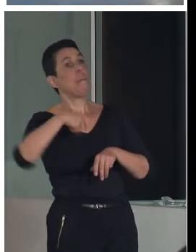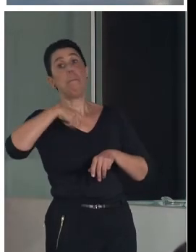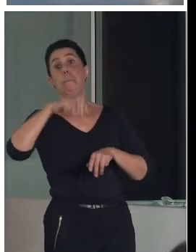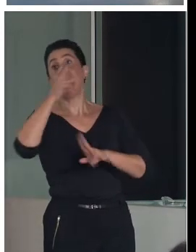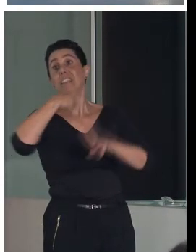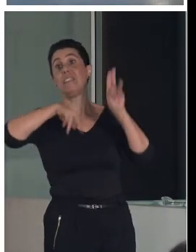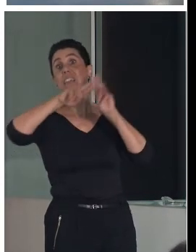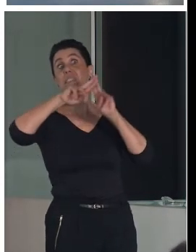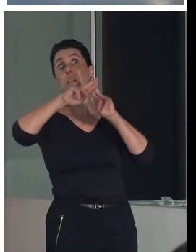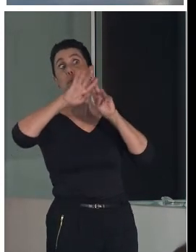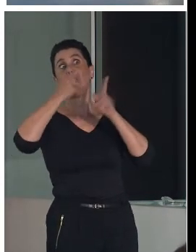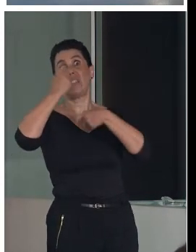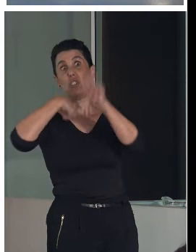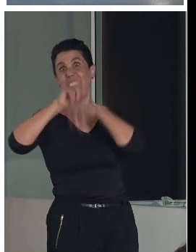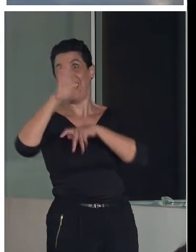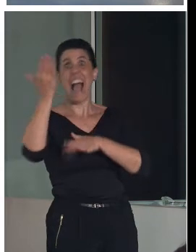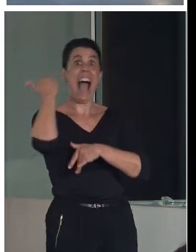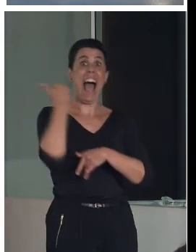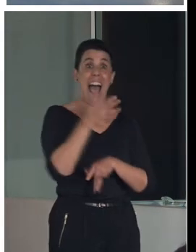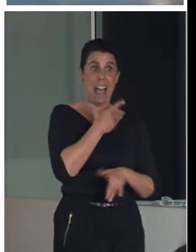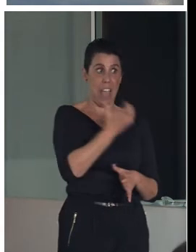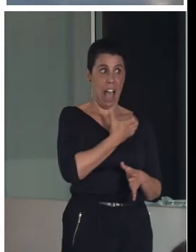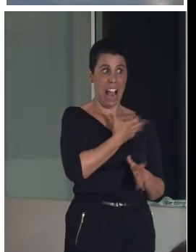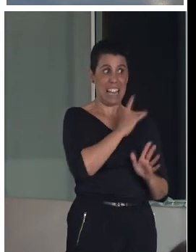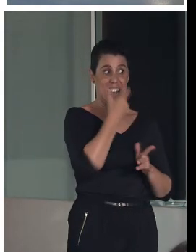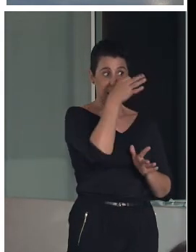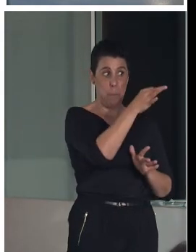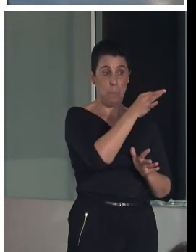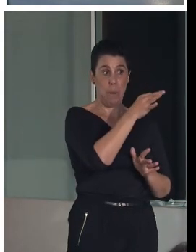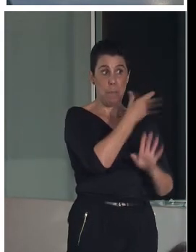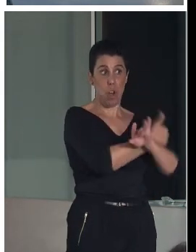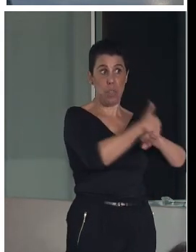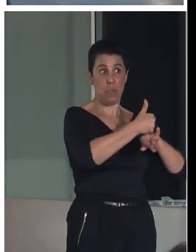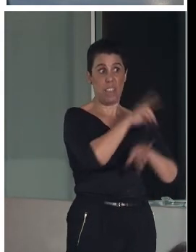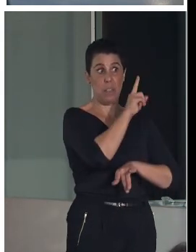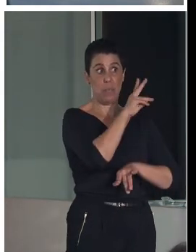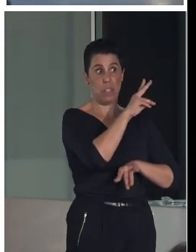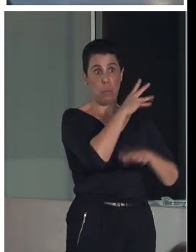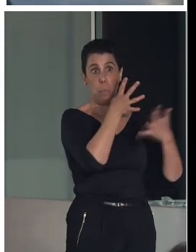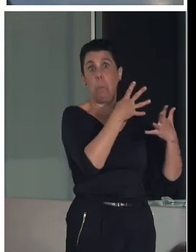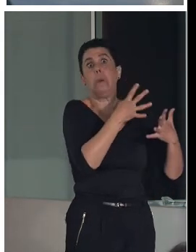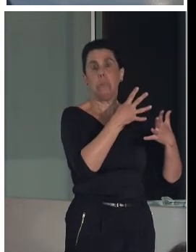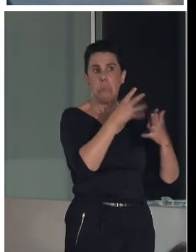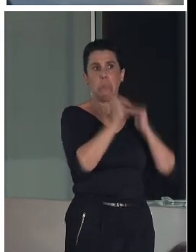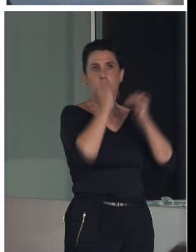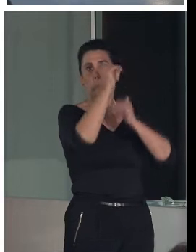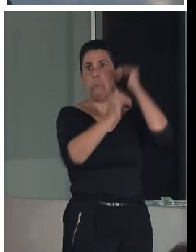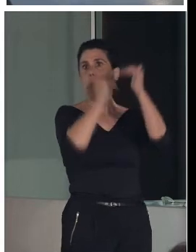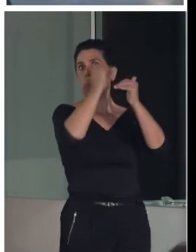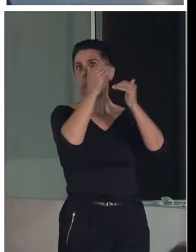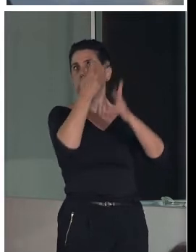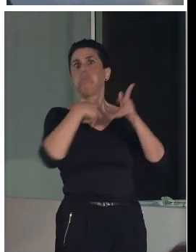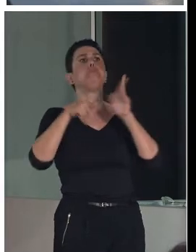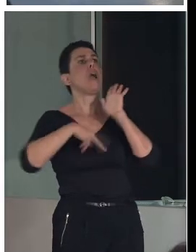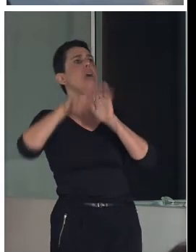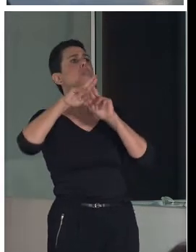ser el alcalde de un pueblo de 199 habitantes. Pero, en ese momento, pues bueno, se apuesta por ello, se piensa que